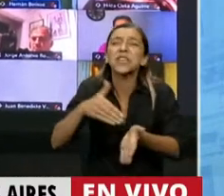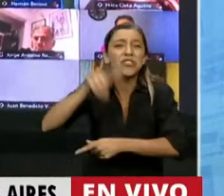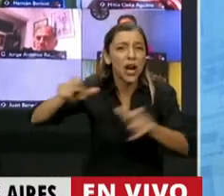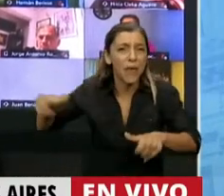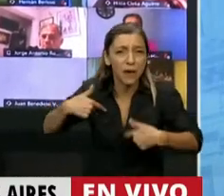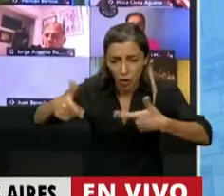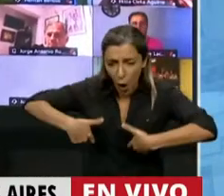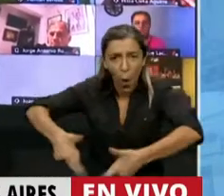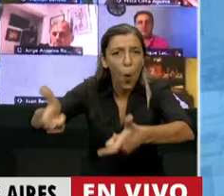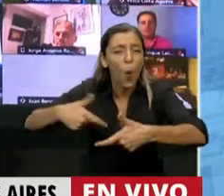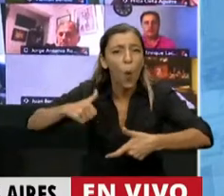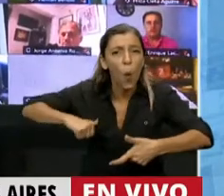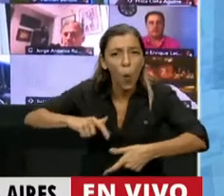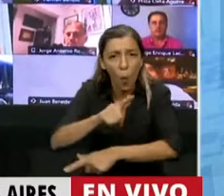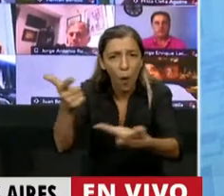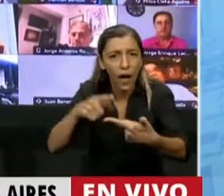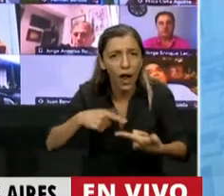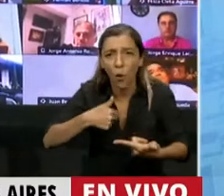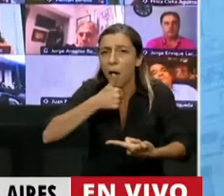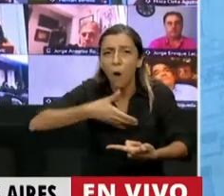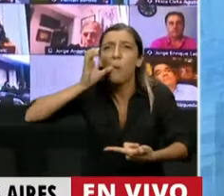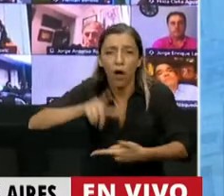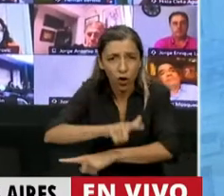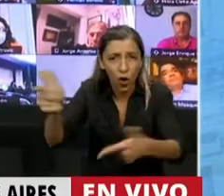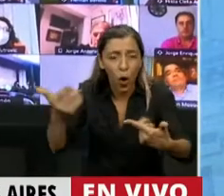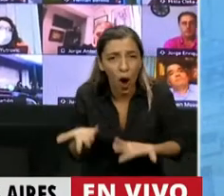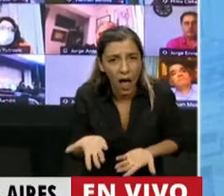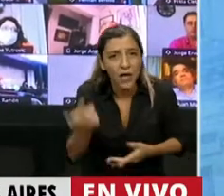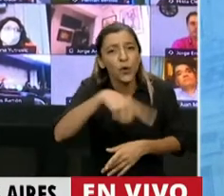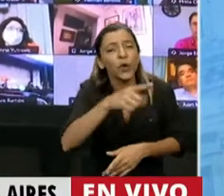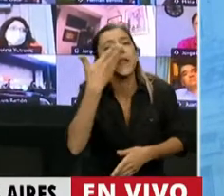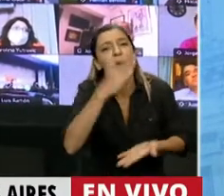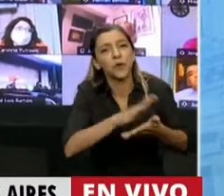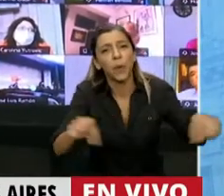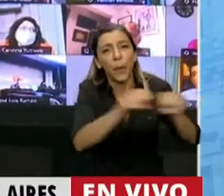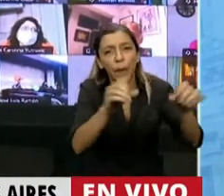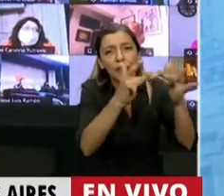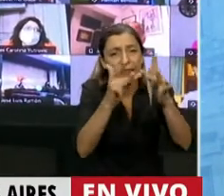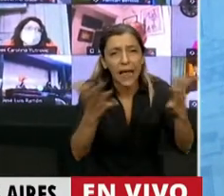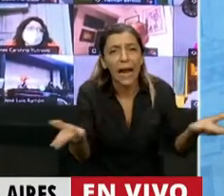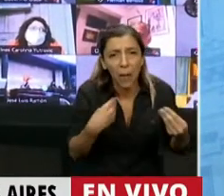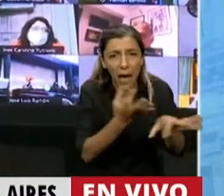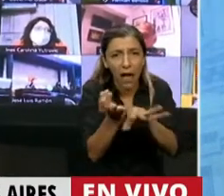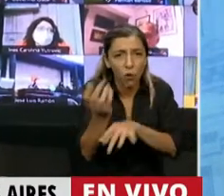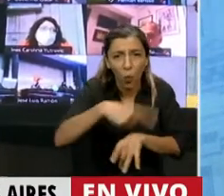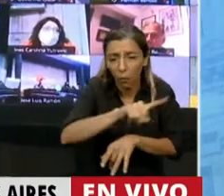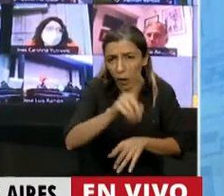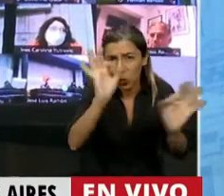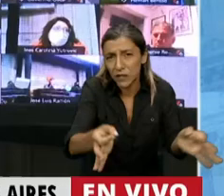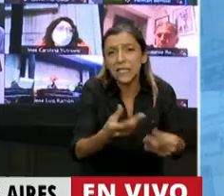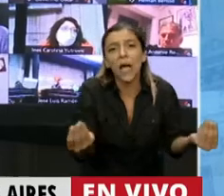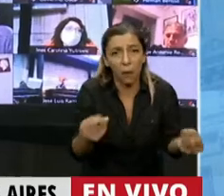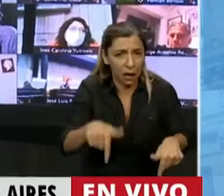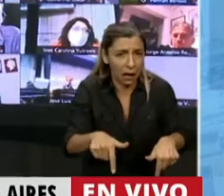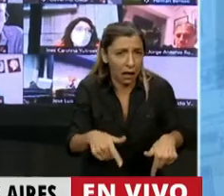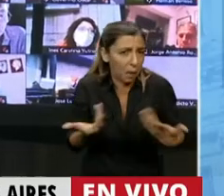para los estudiantes y los docentes, sí, pero la ley que se va a aprobar acá no da conectividad gratuita ni para estudiantes ni para docentes, solo